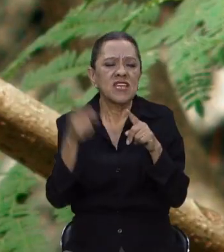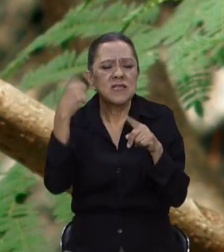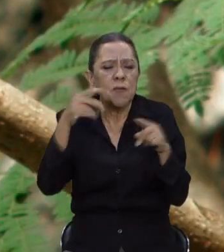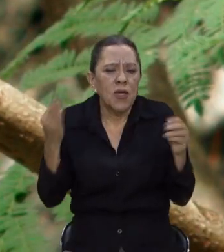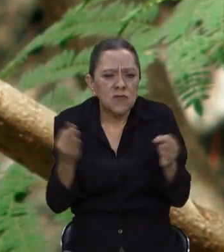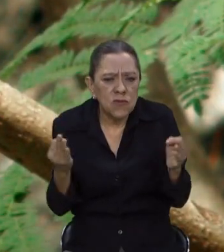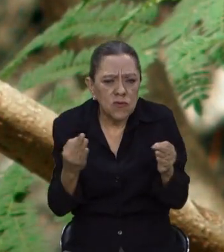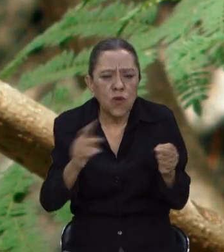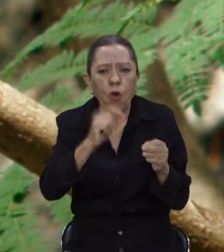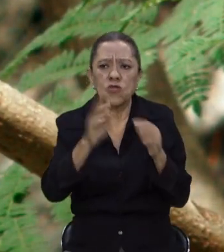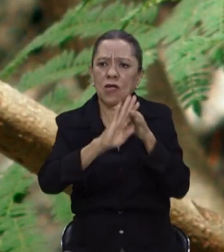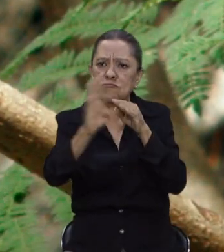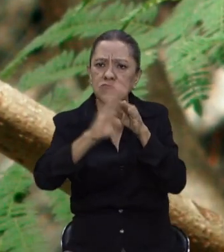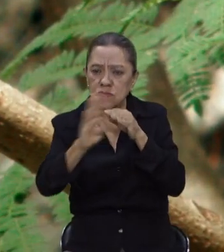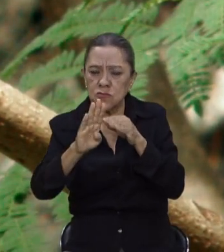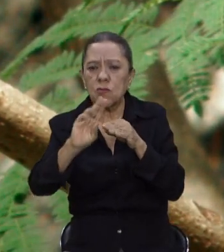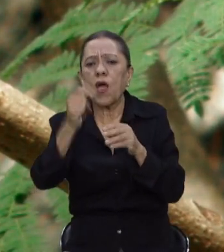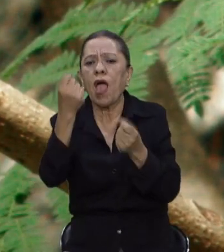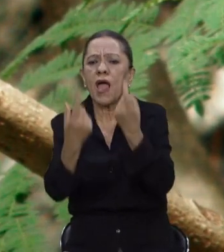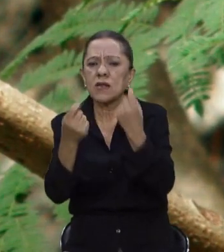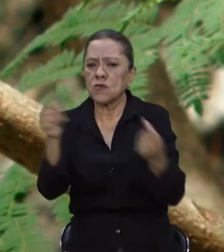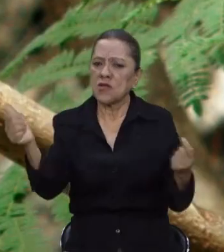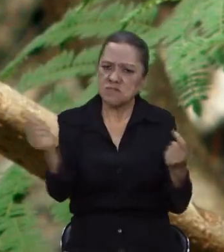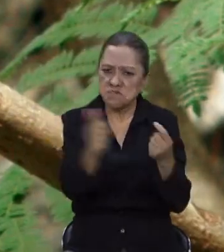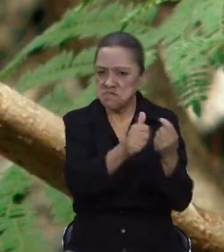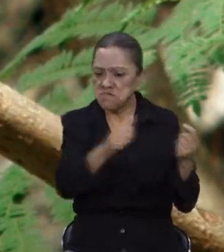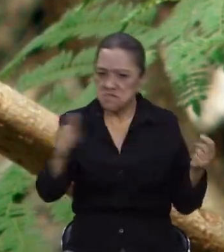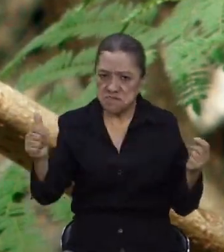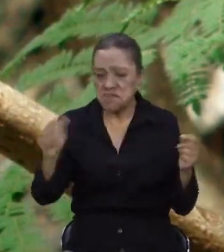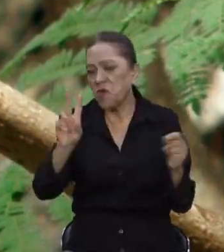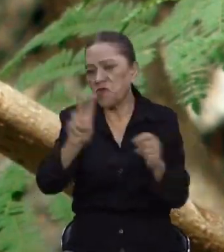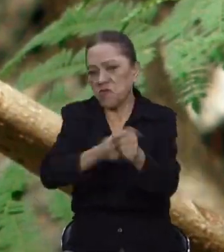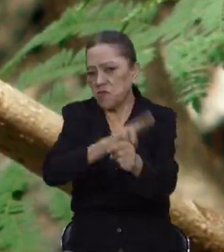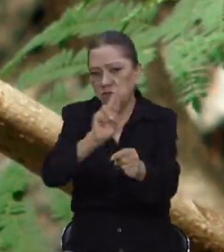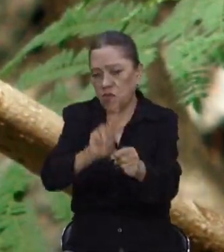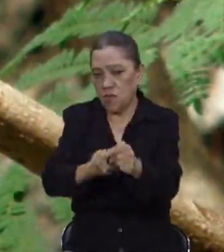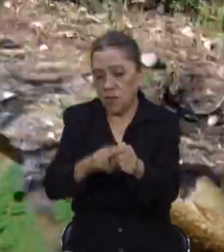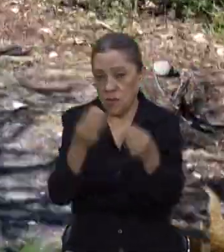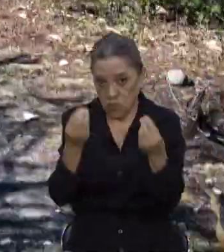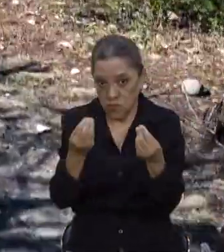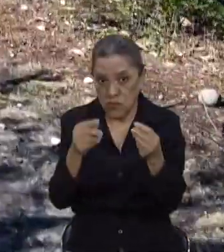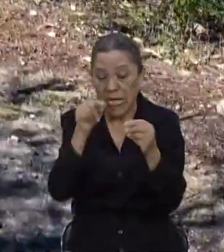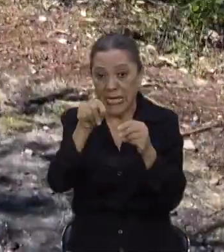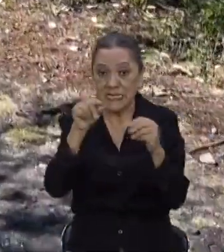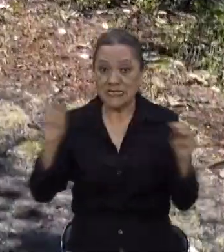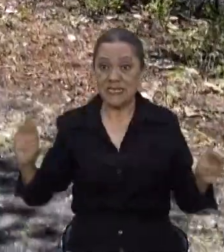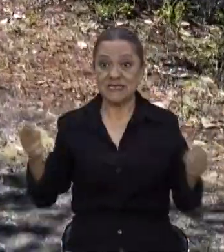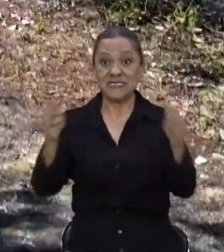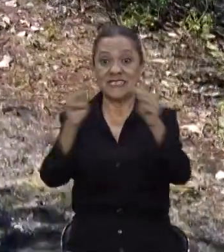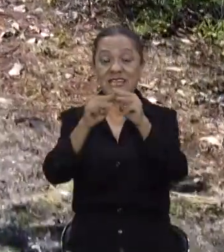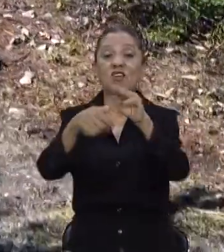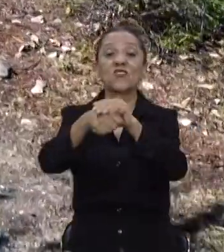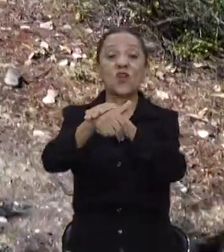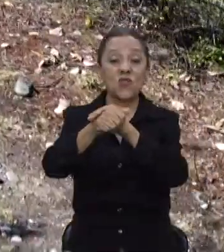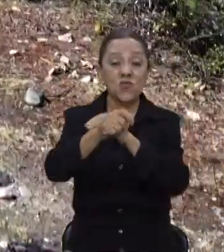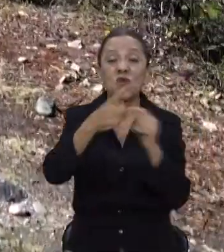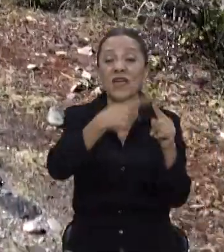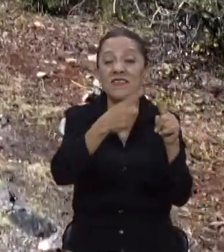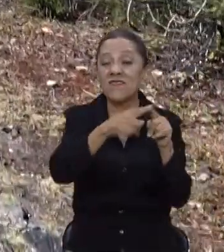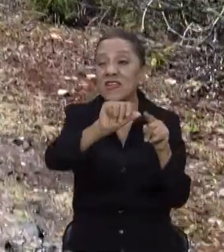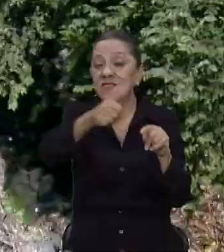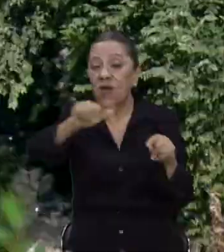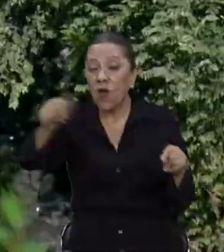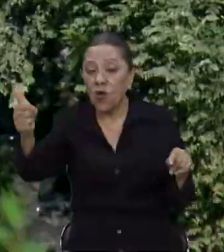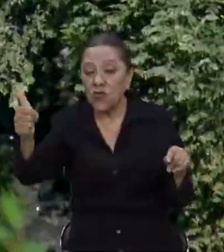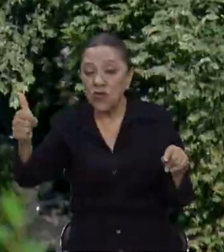invernales, transitorias y comunes. El cerro de la tortuga, como el resto de